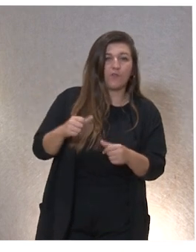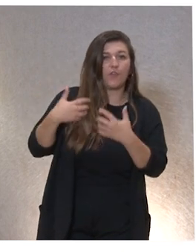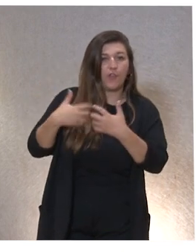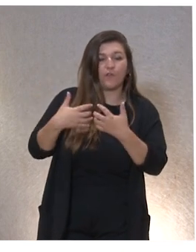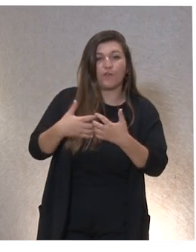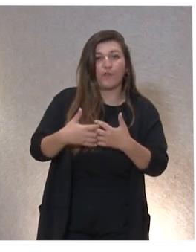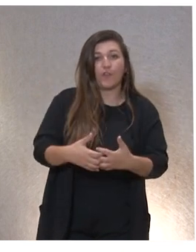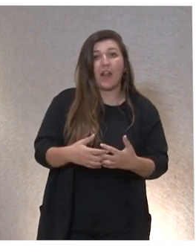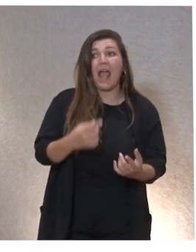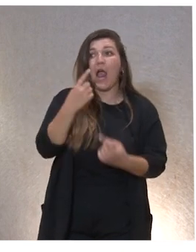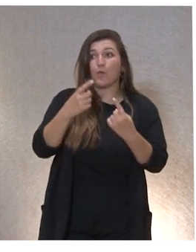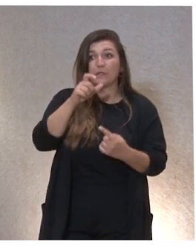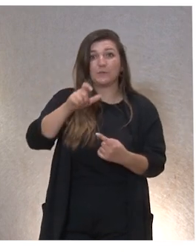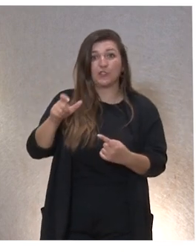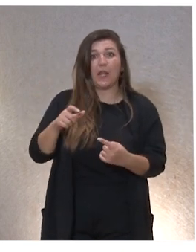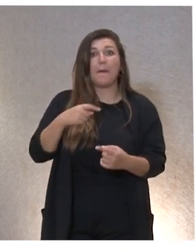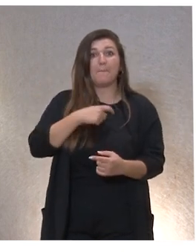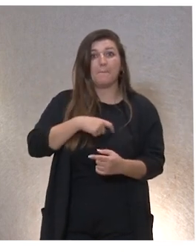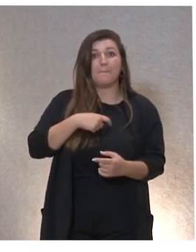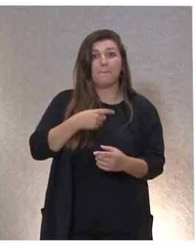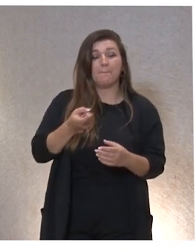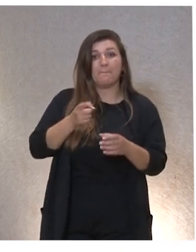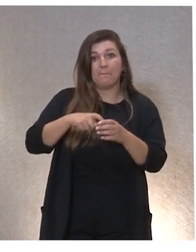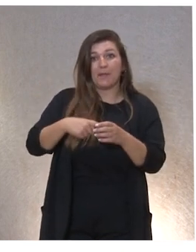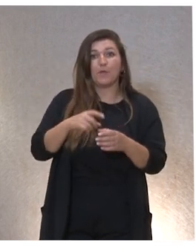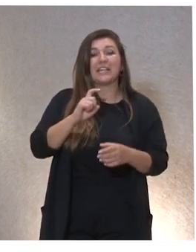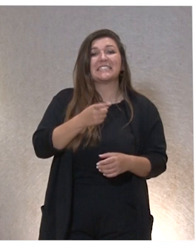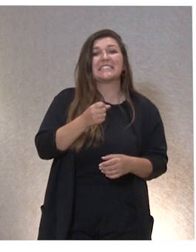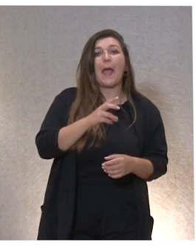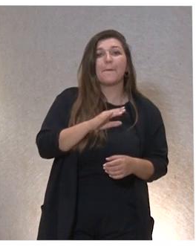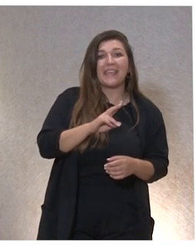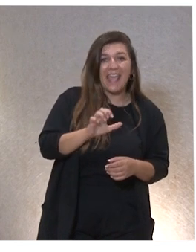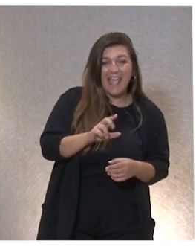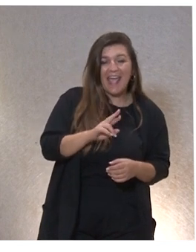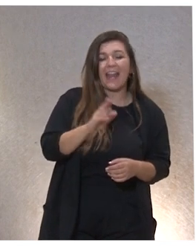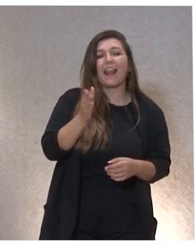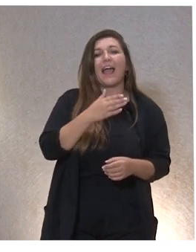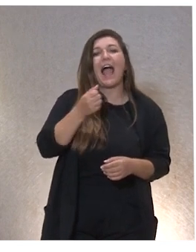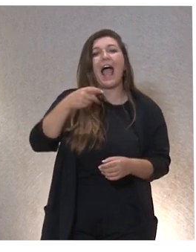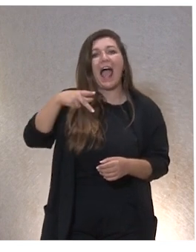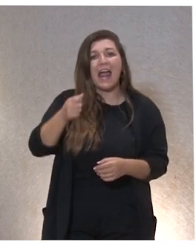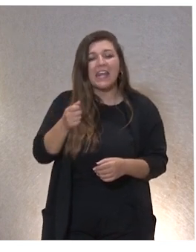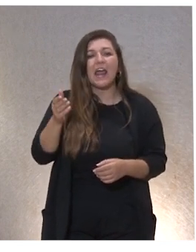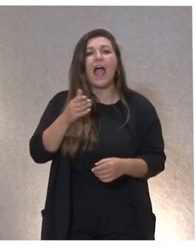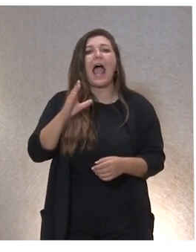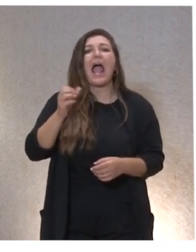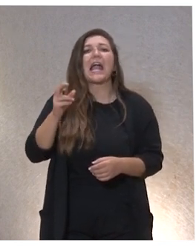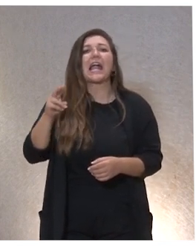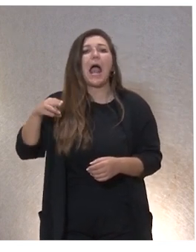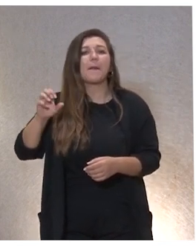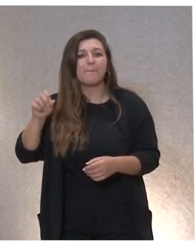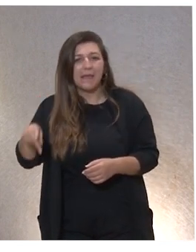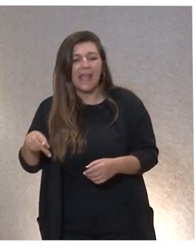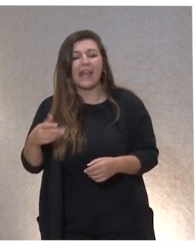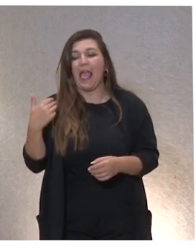personas que han estado por aquí son miembros como Javier como Ana como Carmen que estaba aquí antes